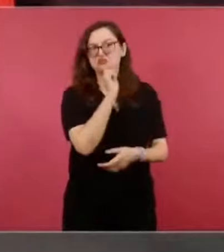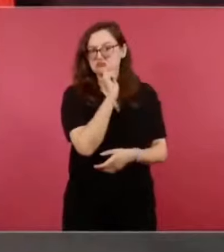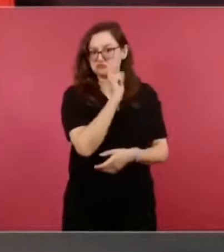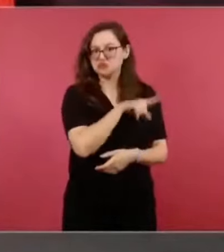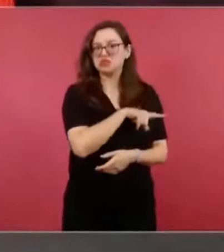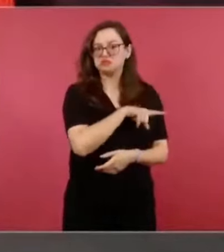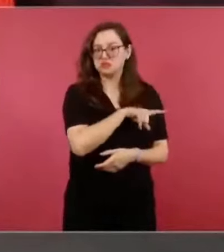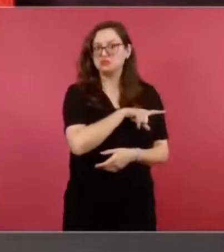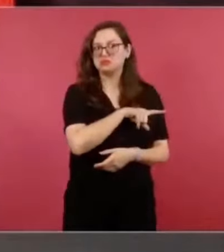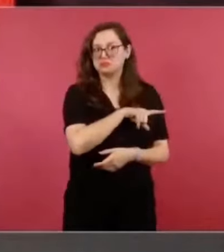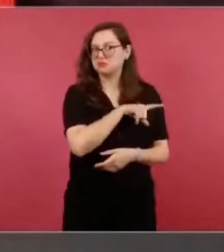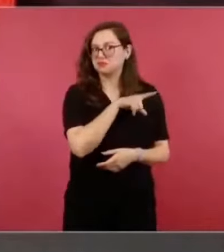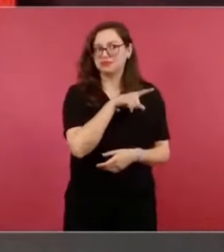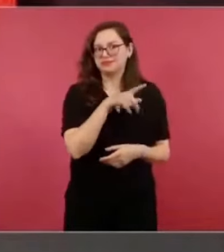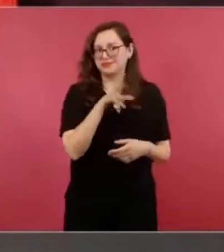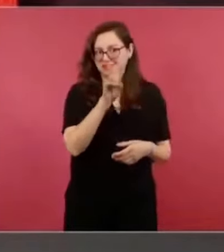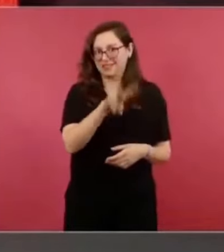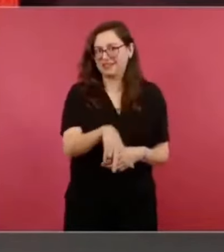incluye a todos,